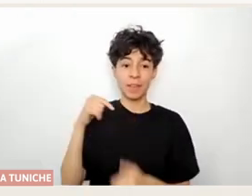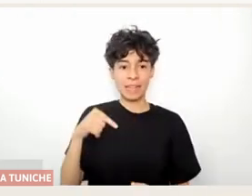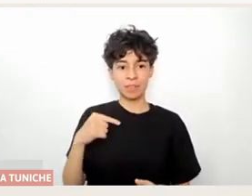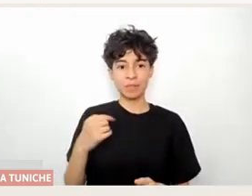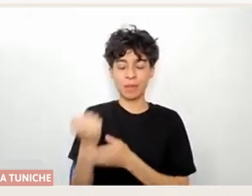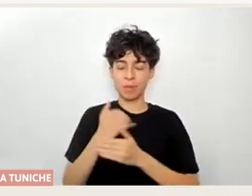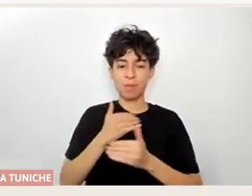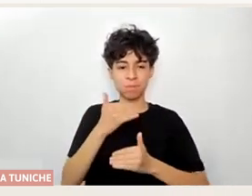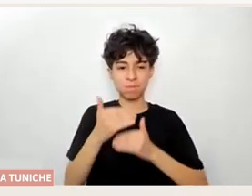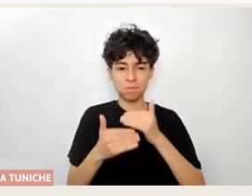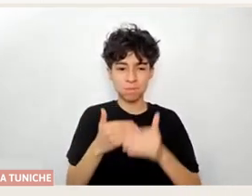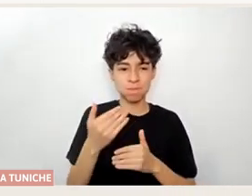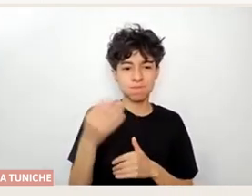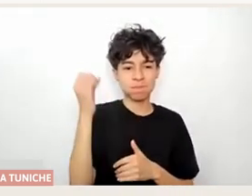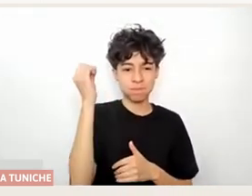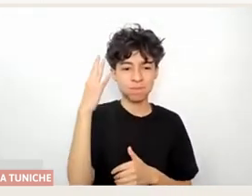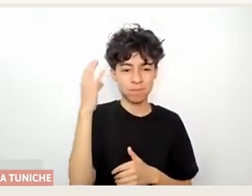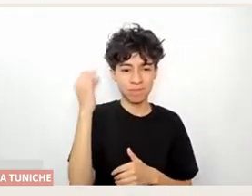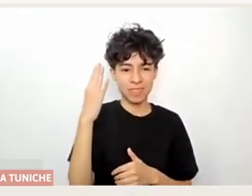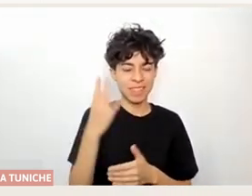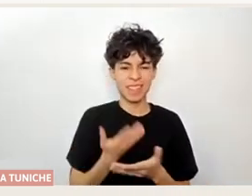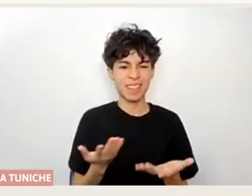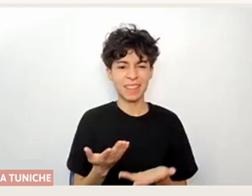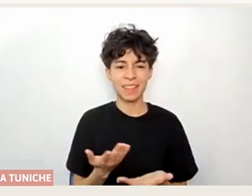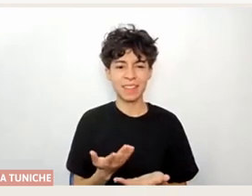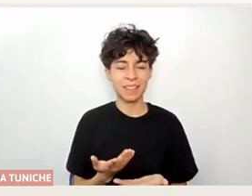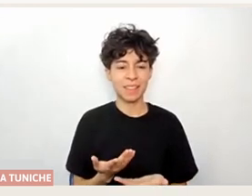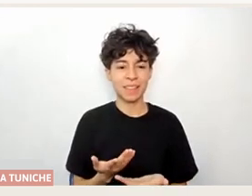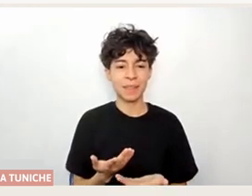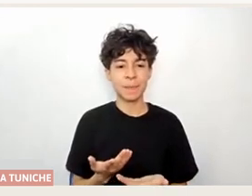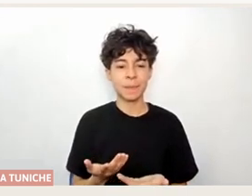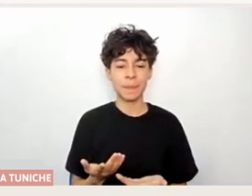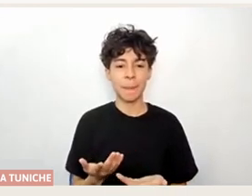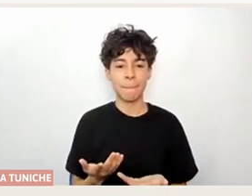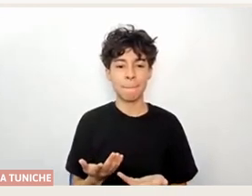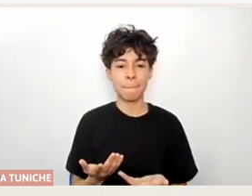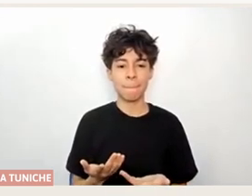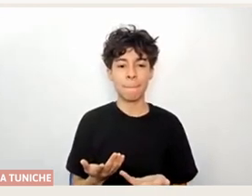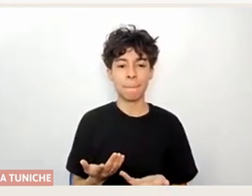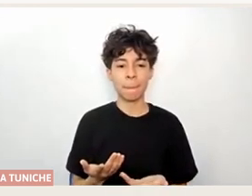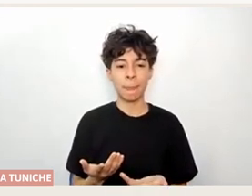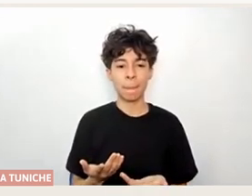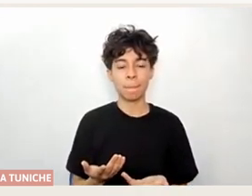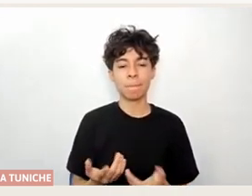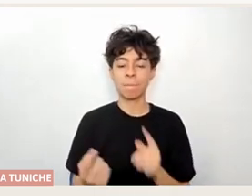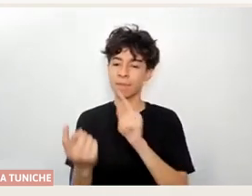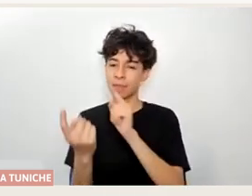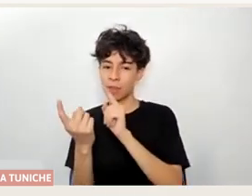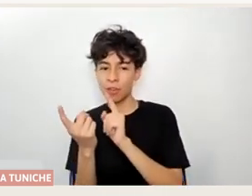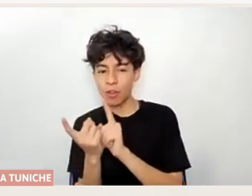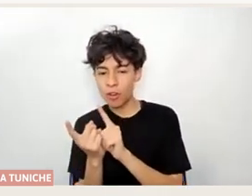y una de las cosas que queremos compartir hoy día es esto, ¿no? De cómo generando redes se va armando un camino